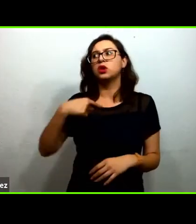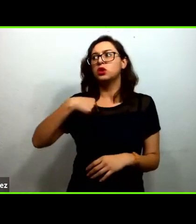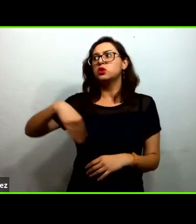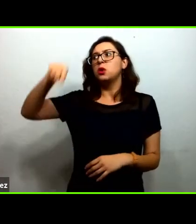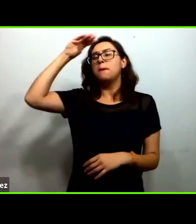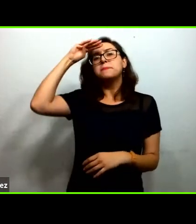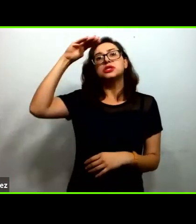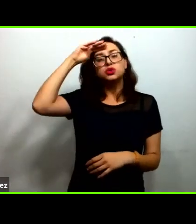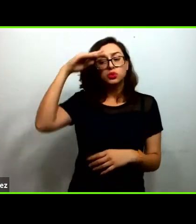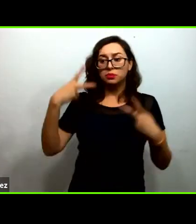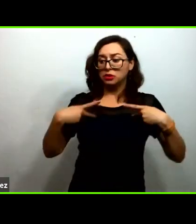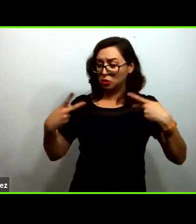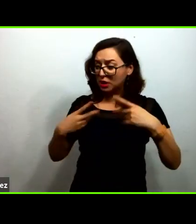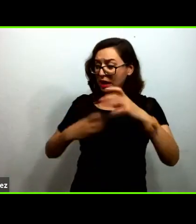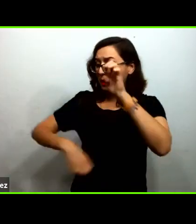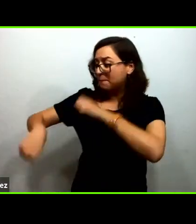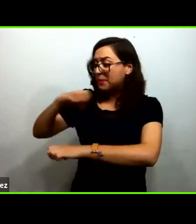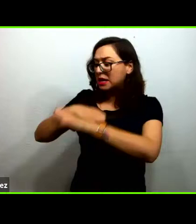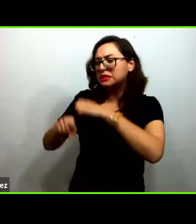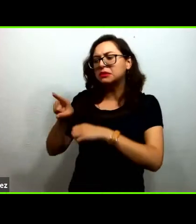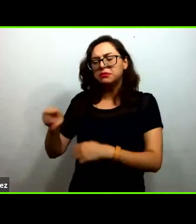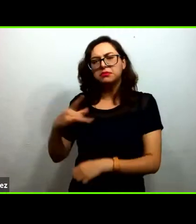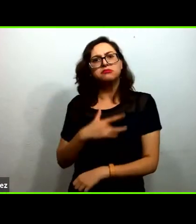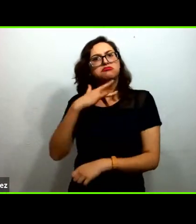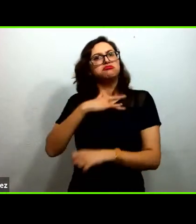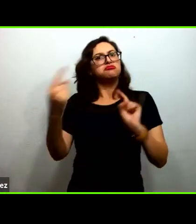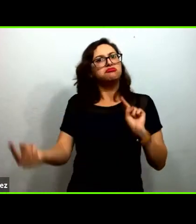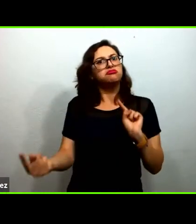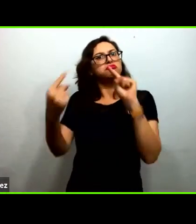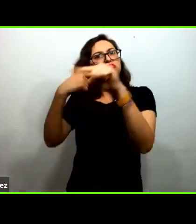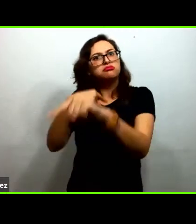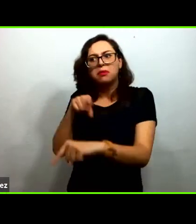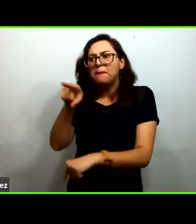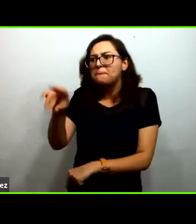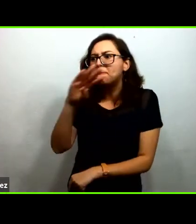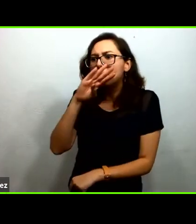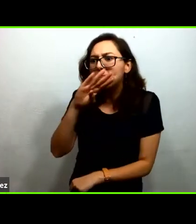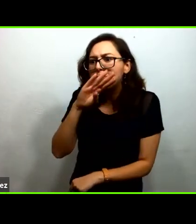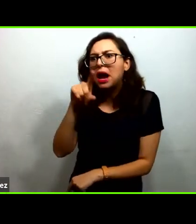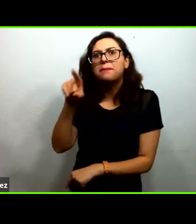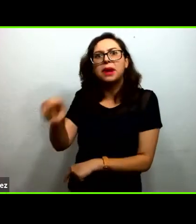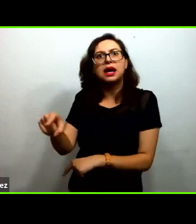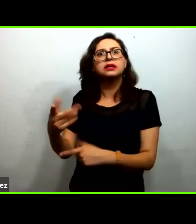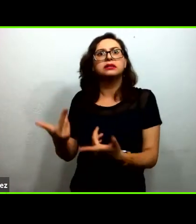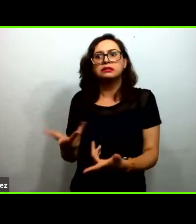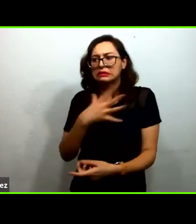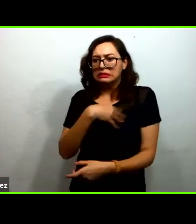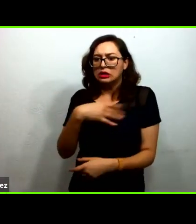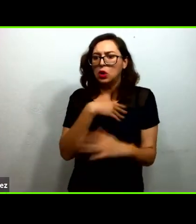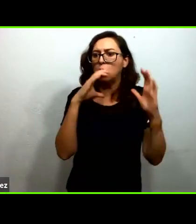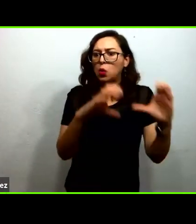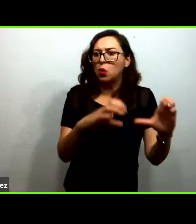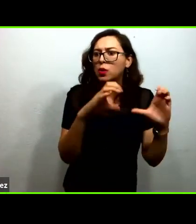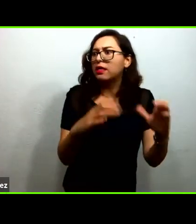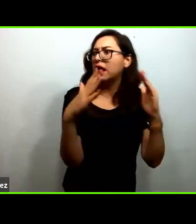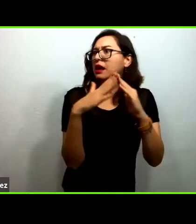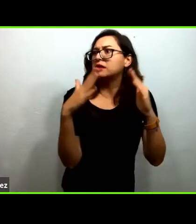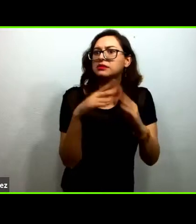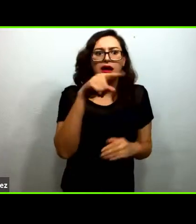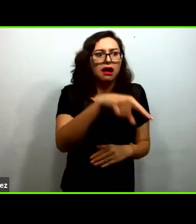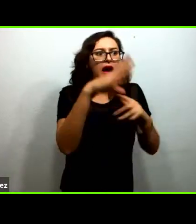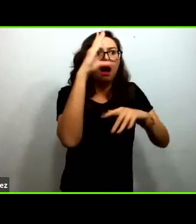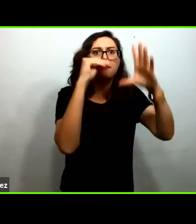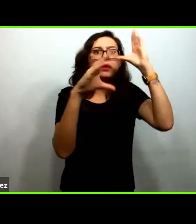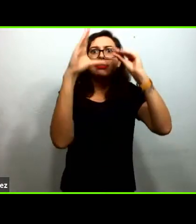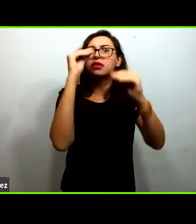que de pronto es empático con la madre de familia que tiene que estar atendiendo a su hijo en la casa porque ahora no